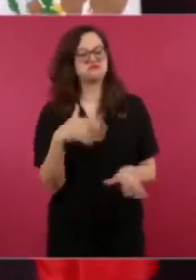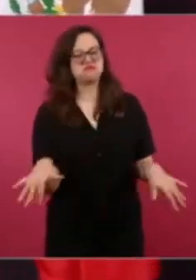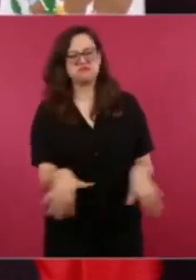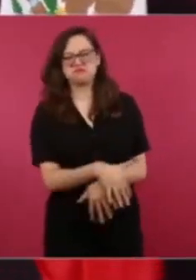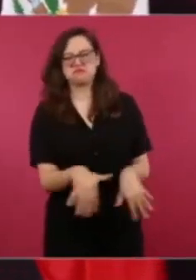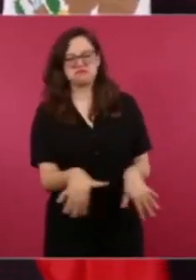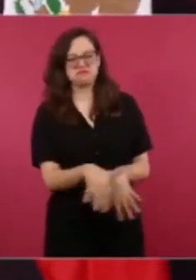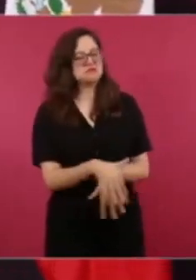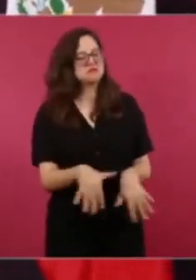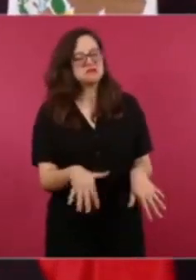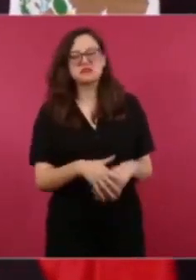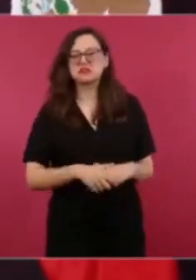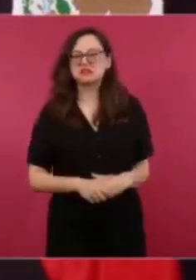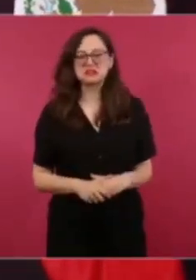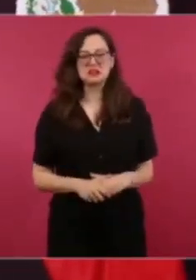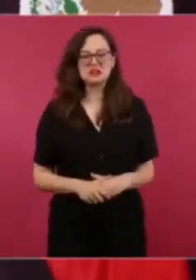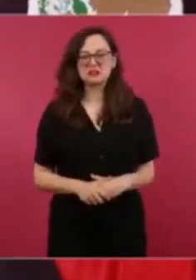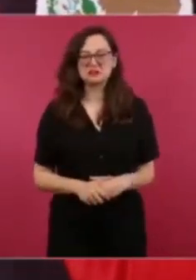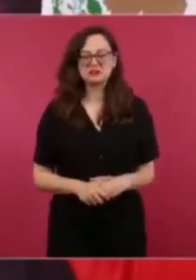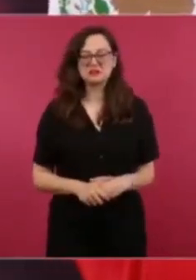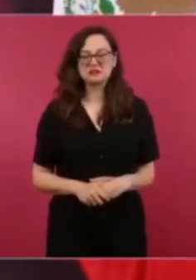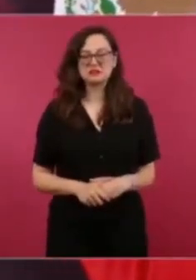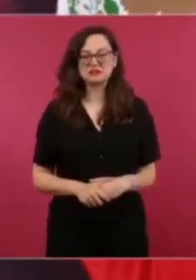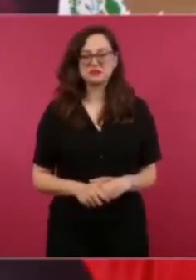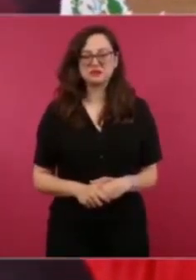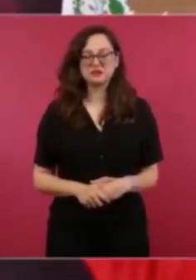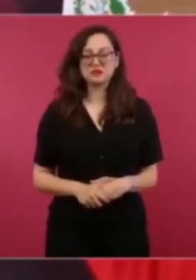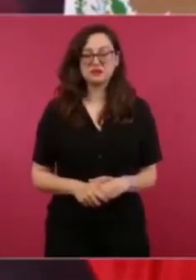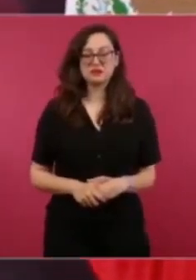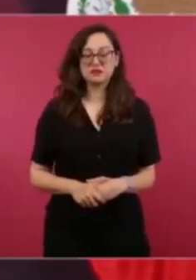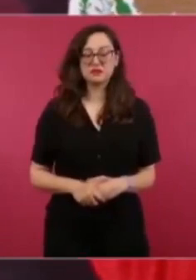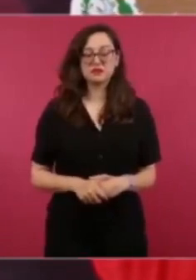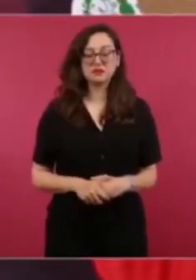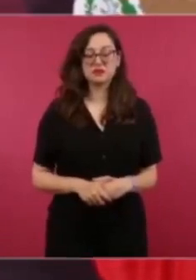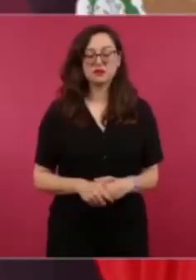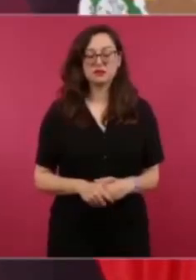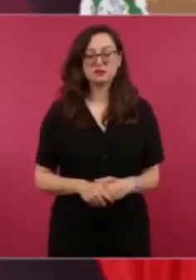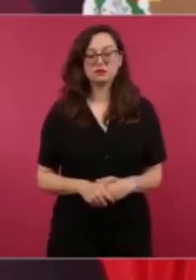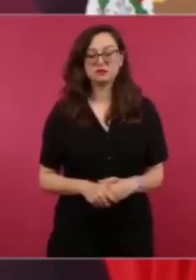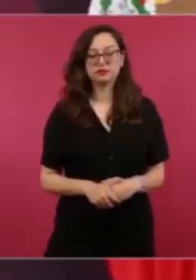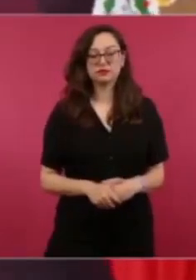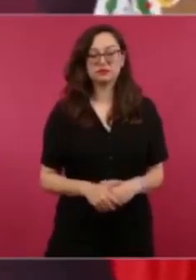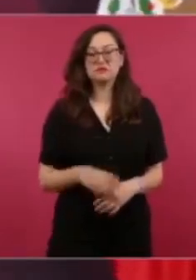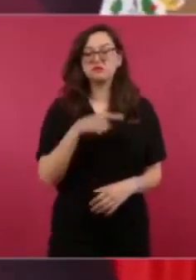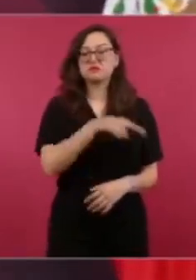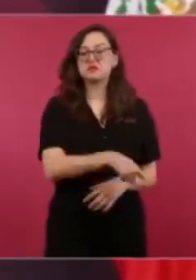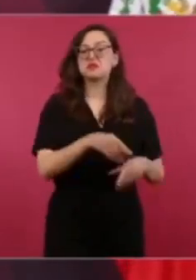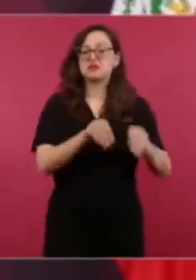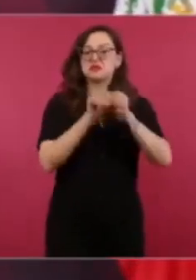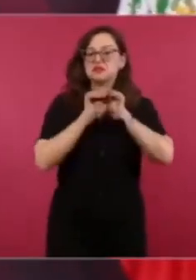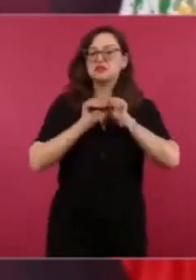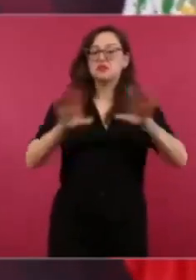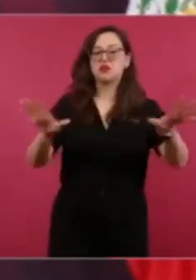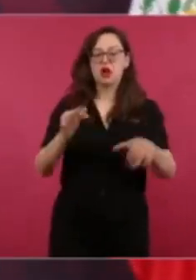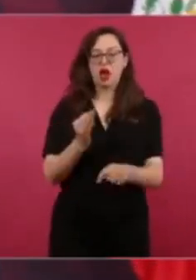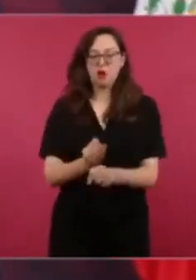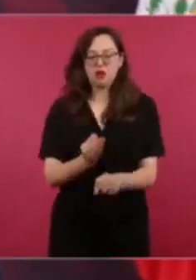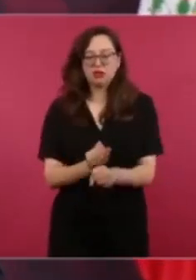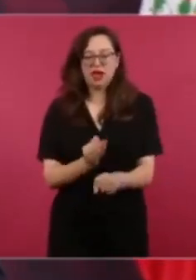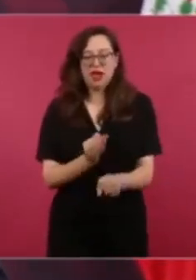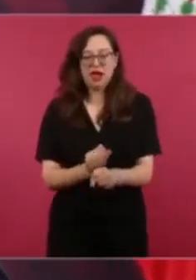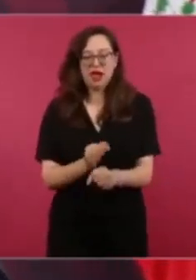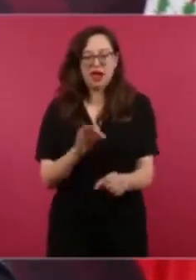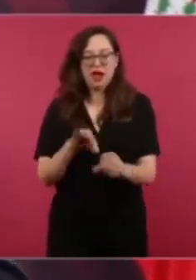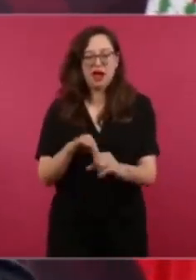sobre todo darlo a conocer en este tiempo.